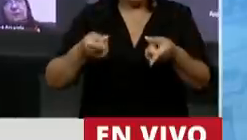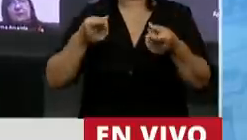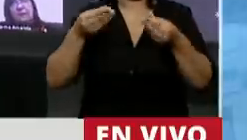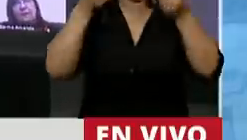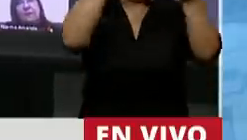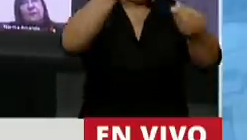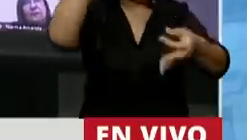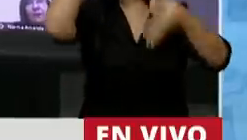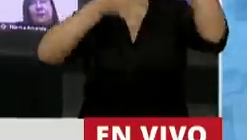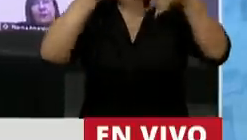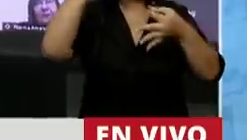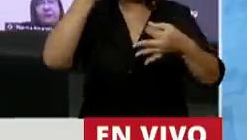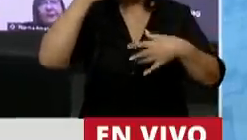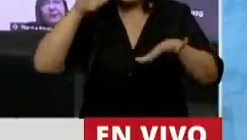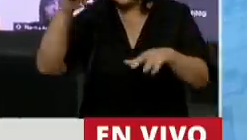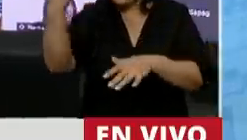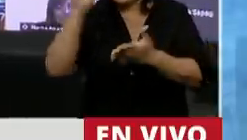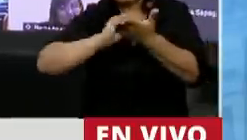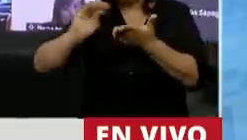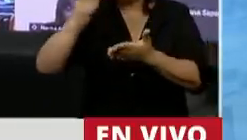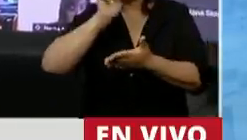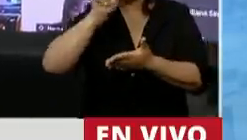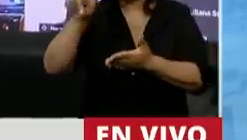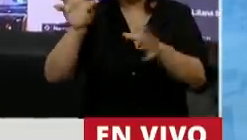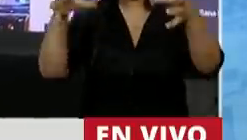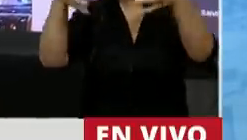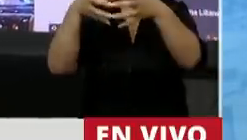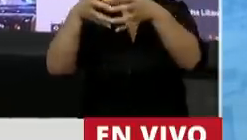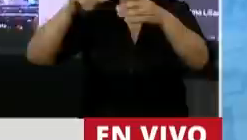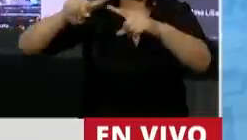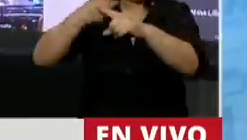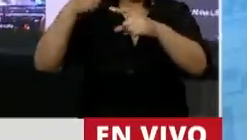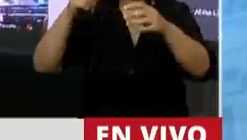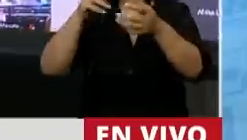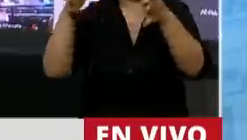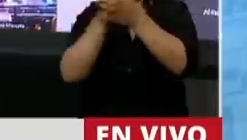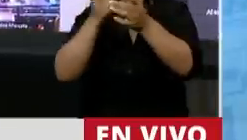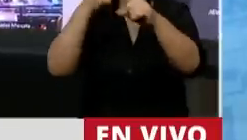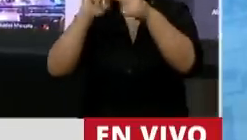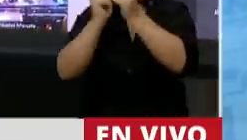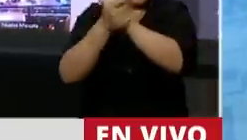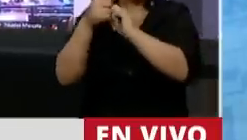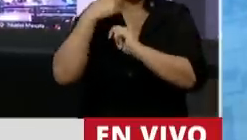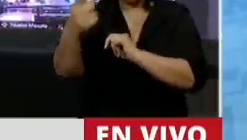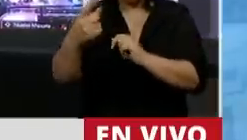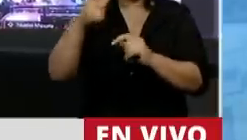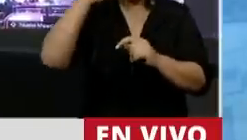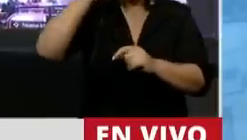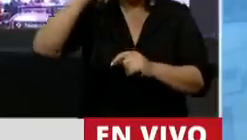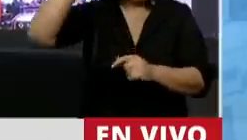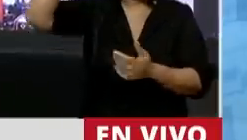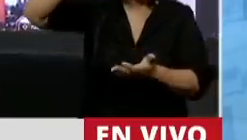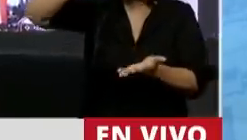justicia. Y creo que alguna diputada del bloque de Juntos por el Cambio lo recordó. ¿Y cuál fue el fallo de la Corte?